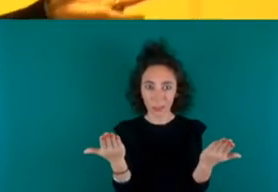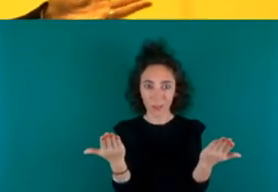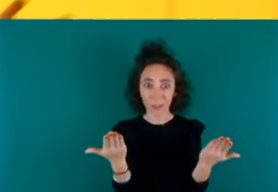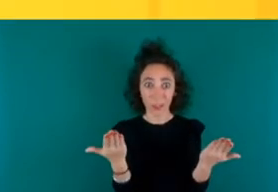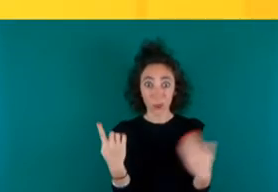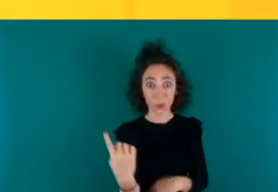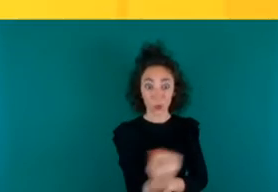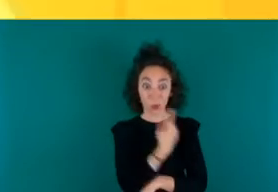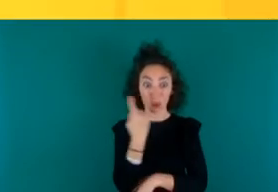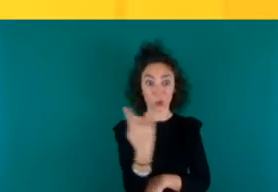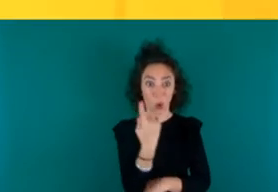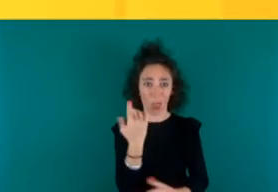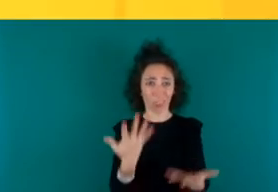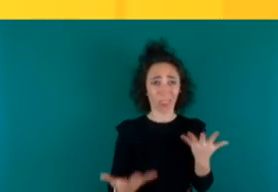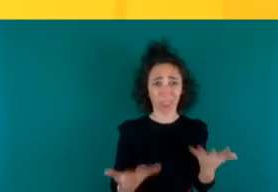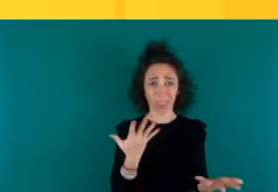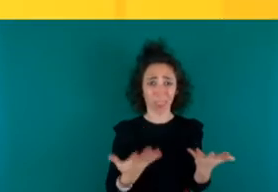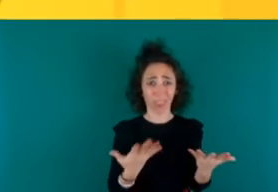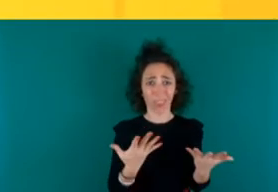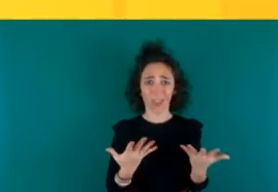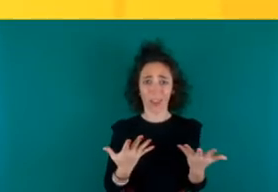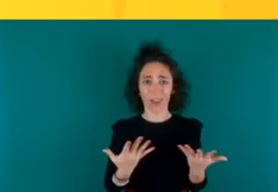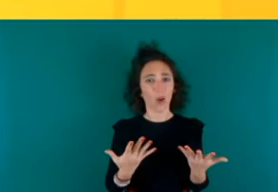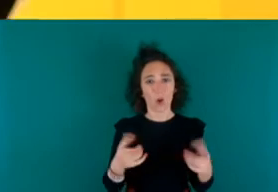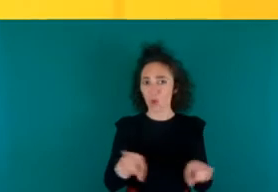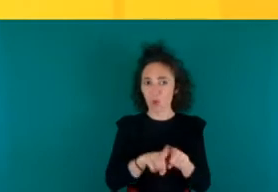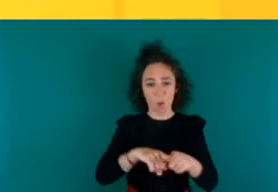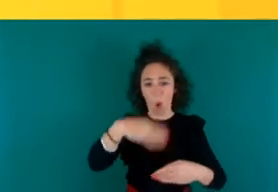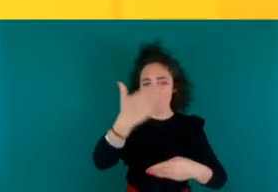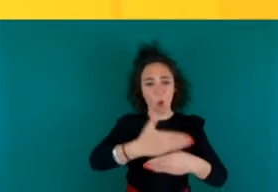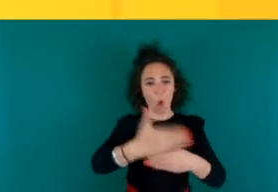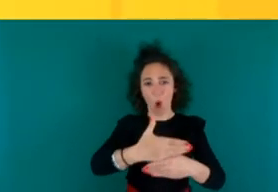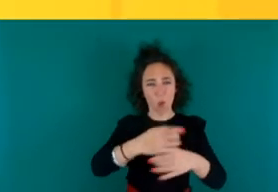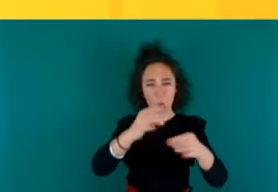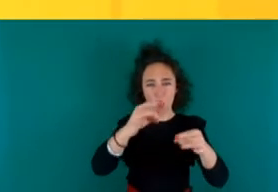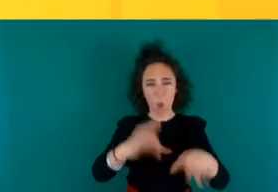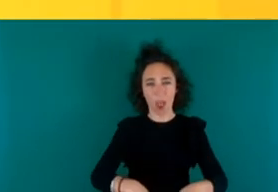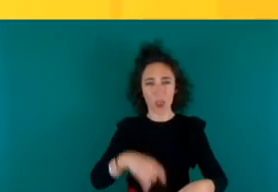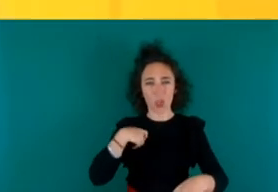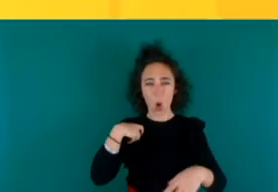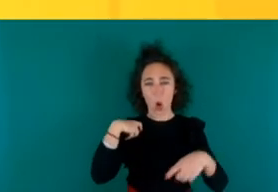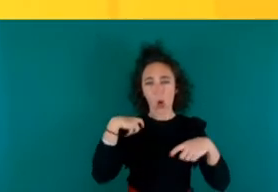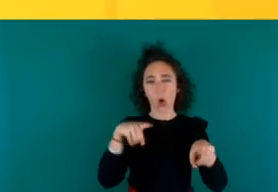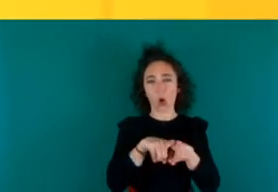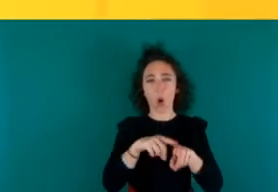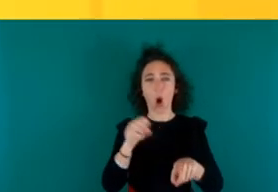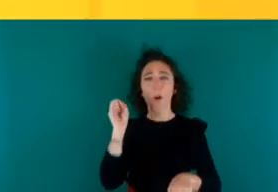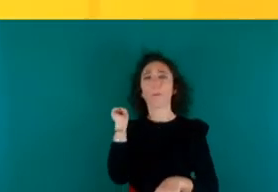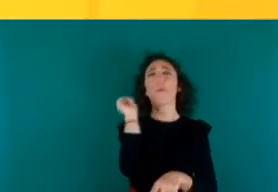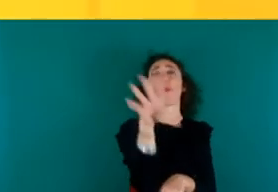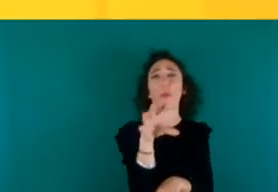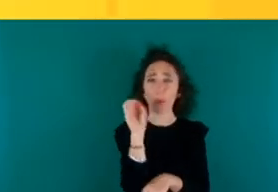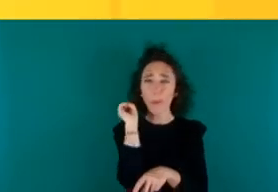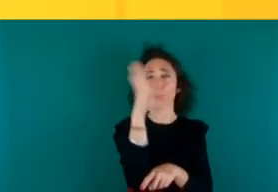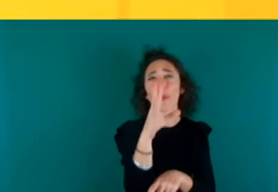entre la espada y la pared y yo digo es un muro de hormigón de 40 metros y yo le estoy lanzando rofe a ver si así lo derribo